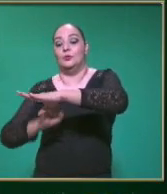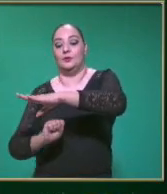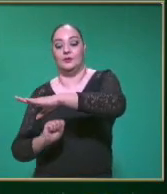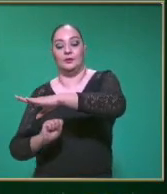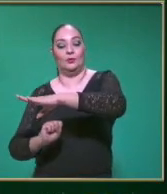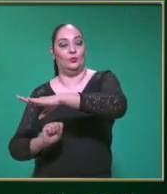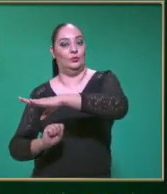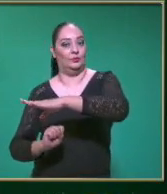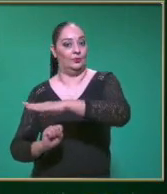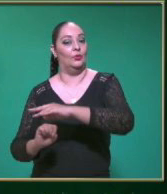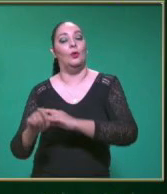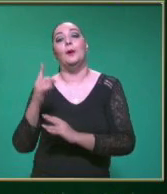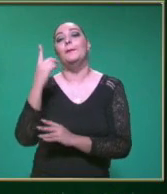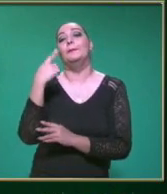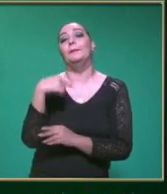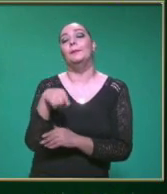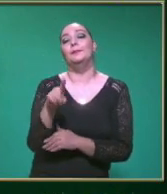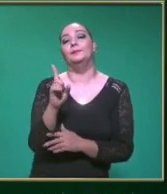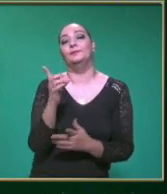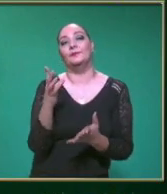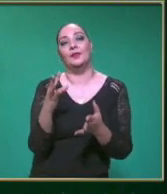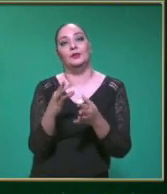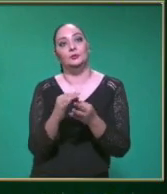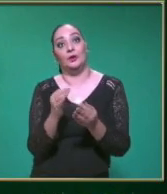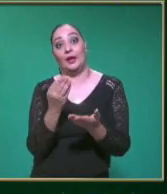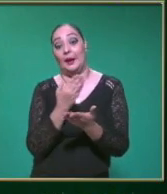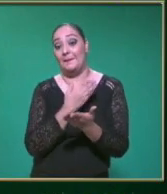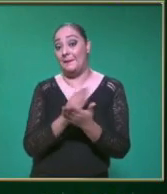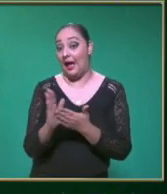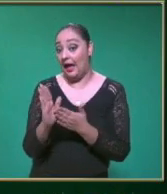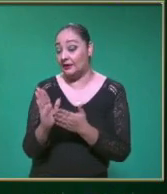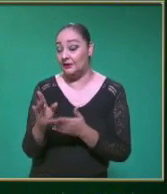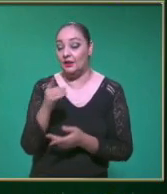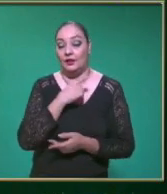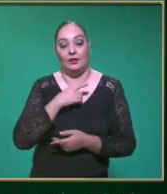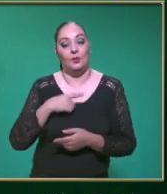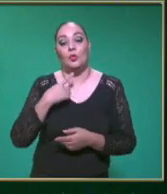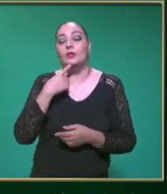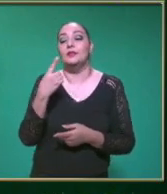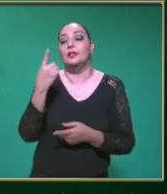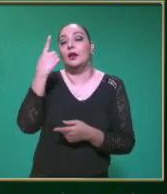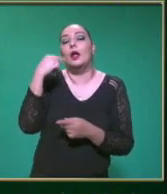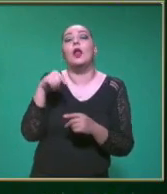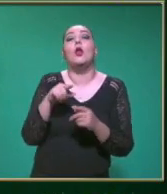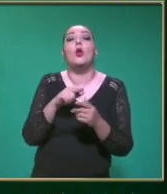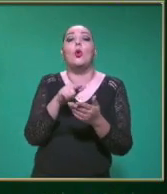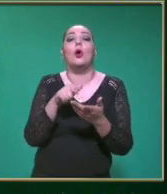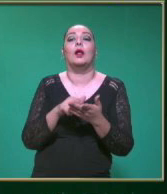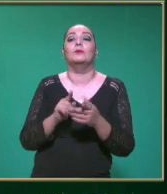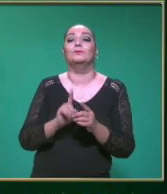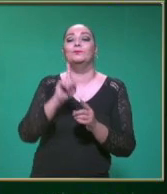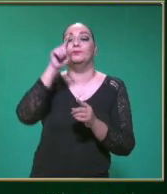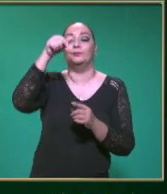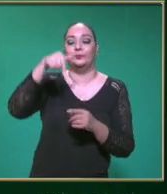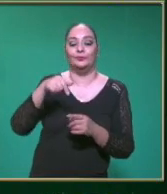sobre segundo Y además Maestro Hay que indicar Como lo dice El problema Desde el inicio ¿Cuál es la